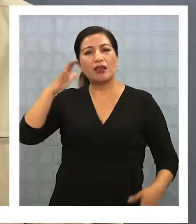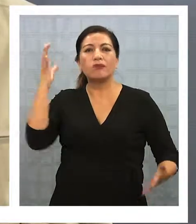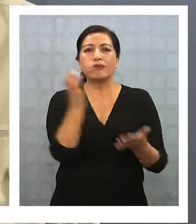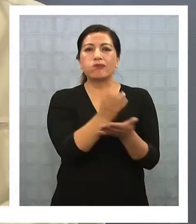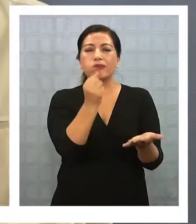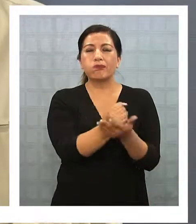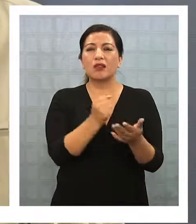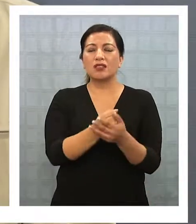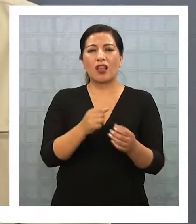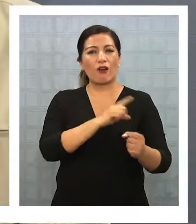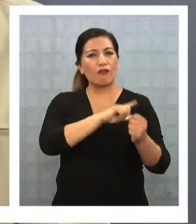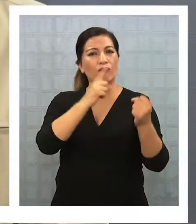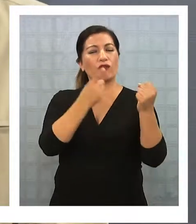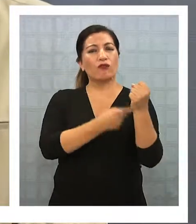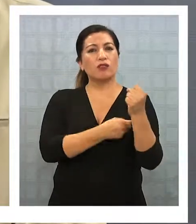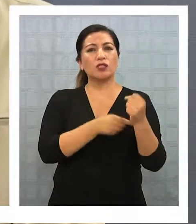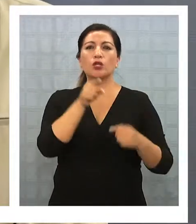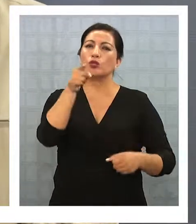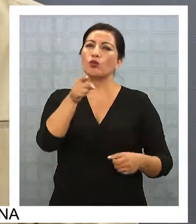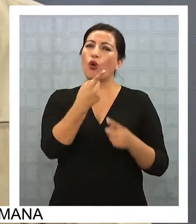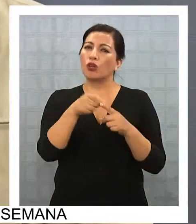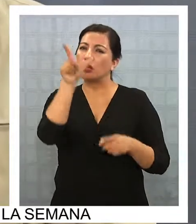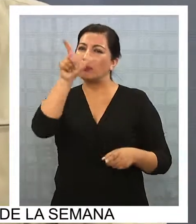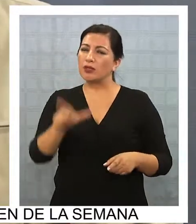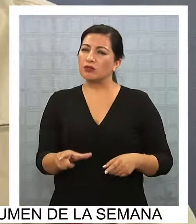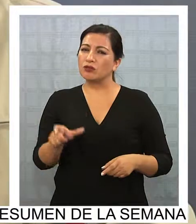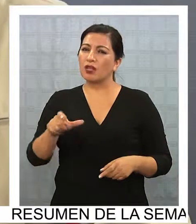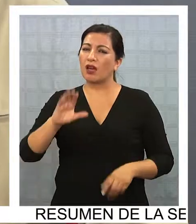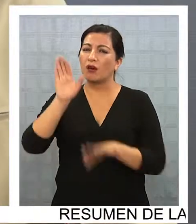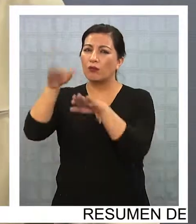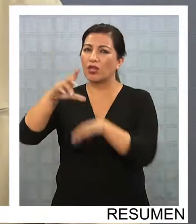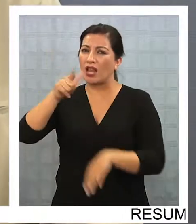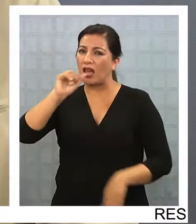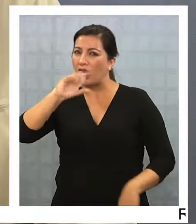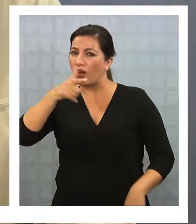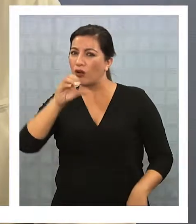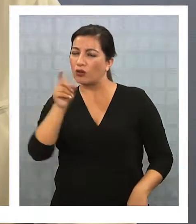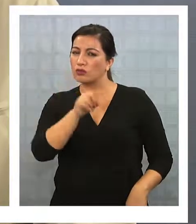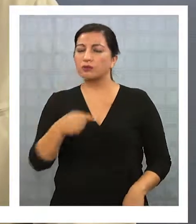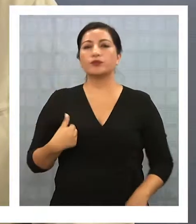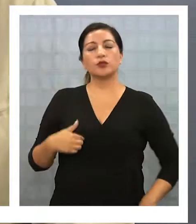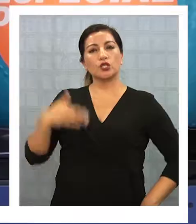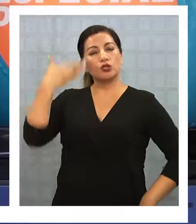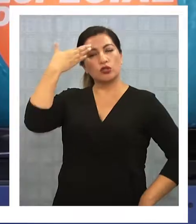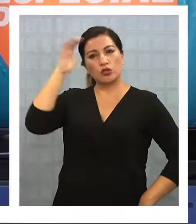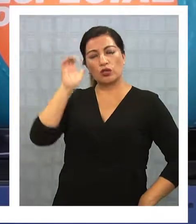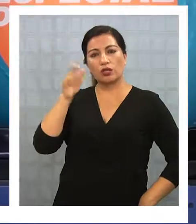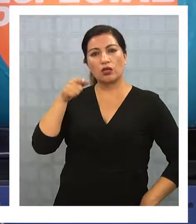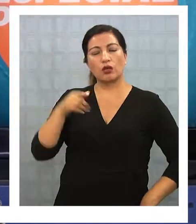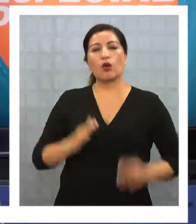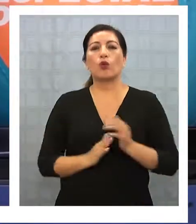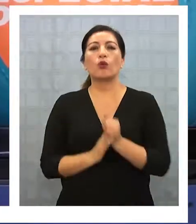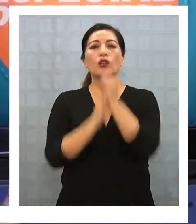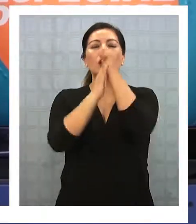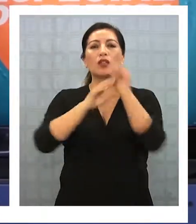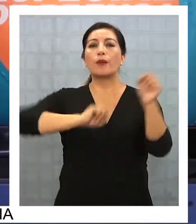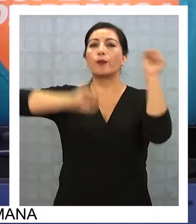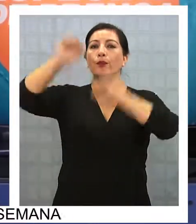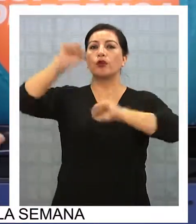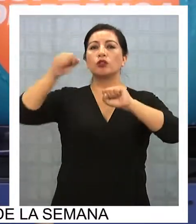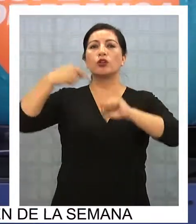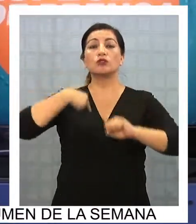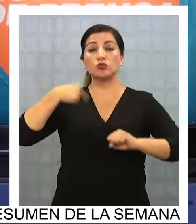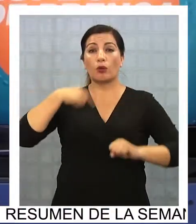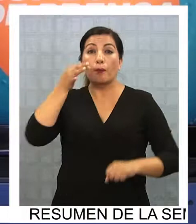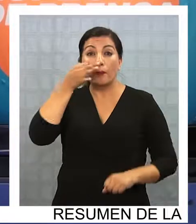y reunir nuevamente estas fuerzas tú no estabas por él estabas por Ricardo Lago yo la verdad que creo que un líder político